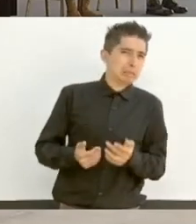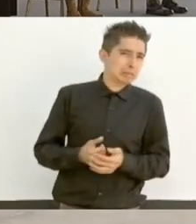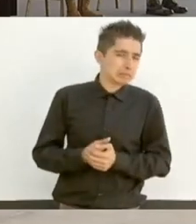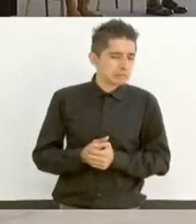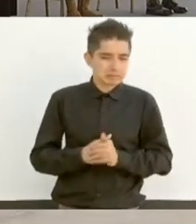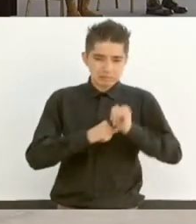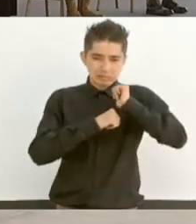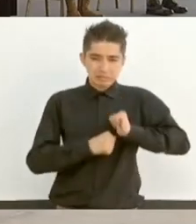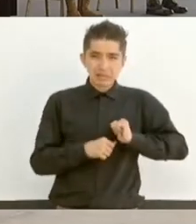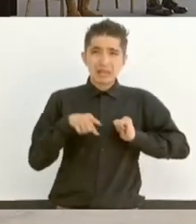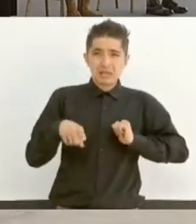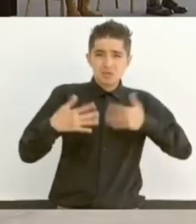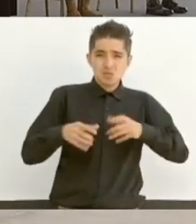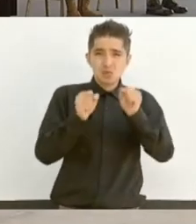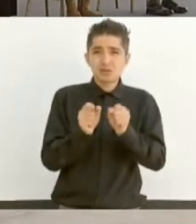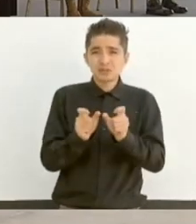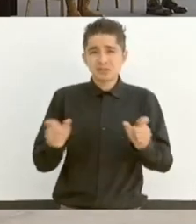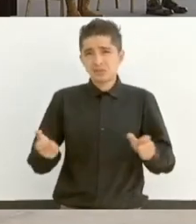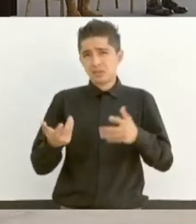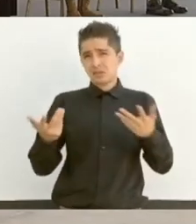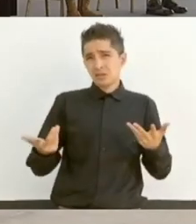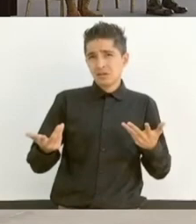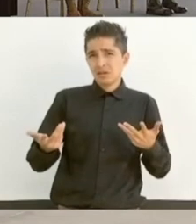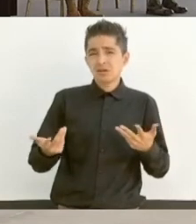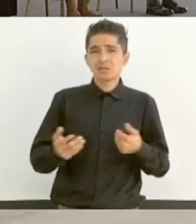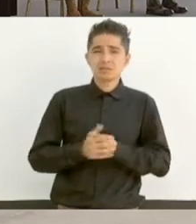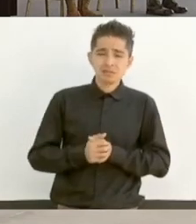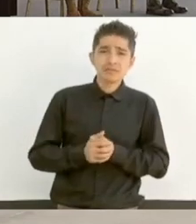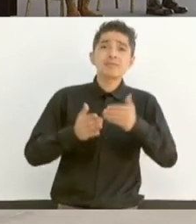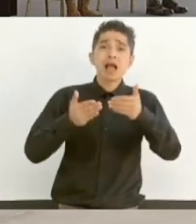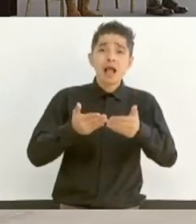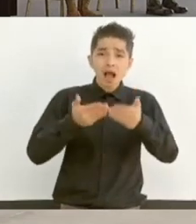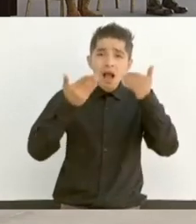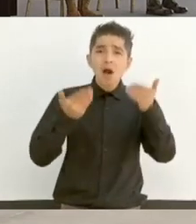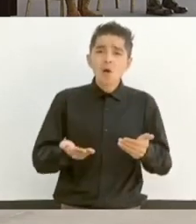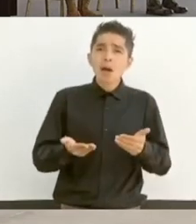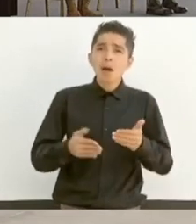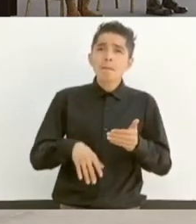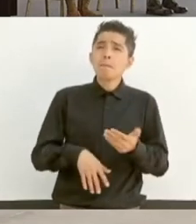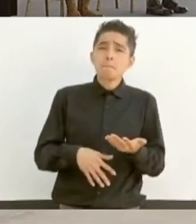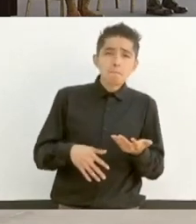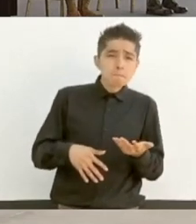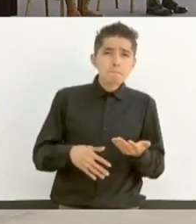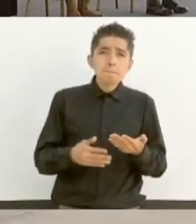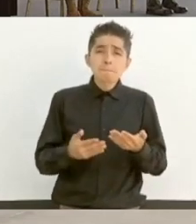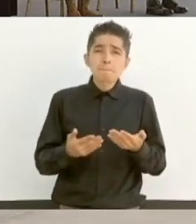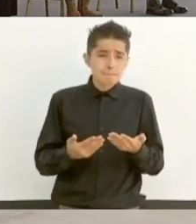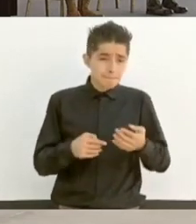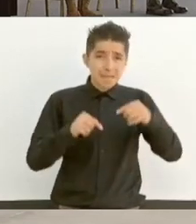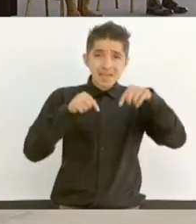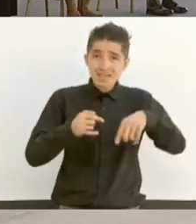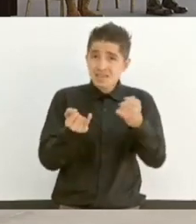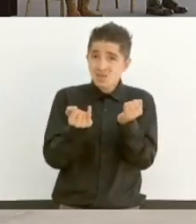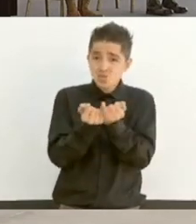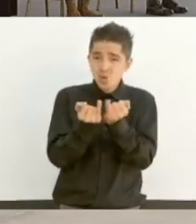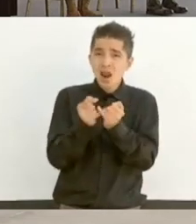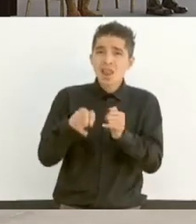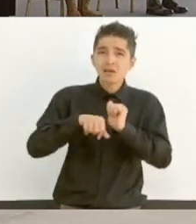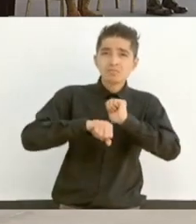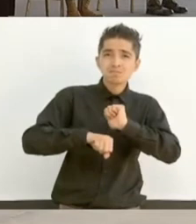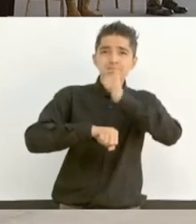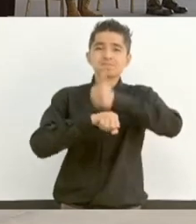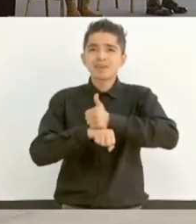encargados de la seguridad pública. Ahora, son estos cuarteles.